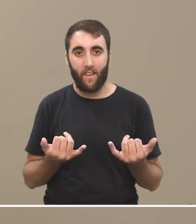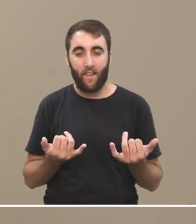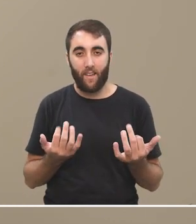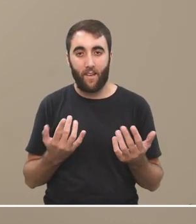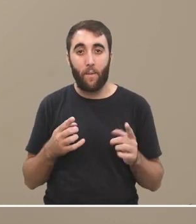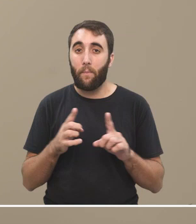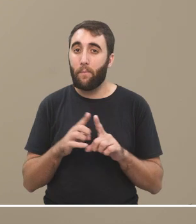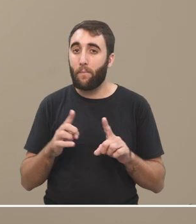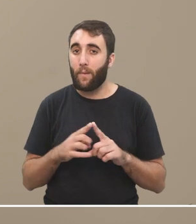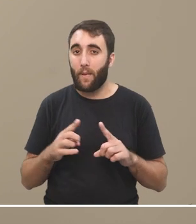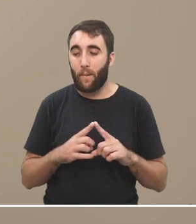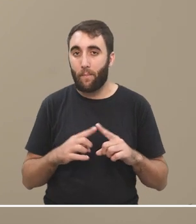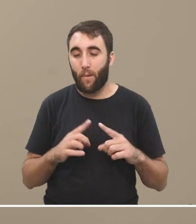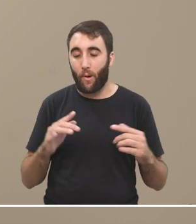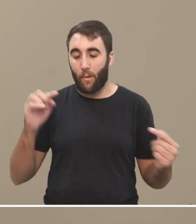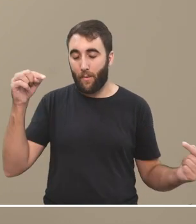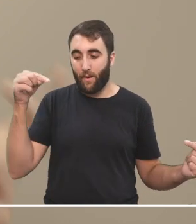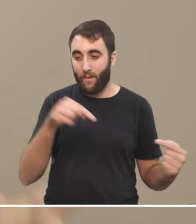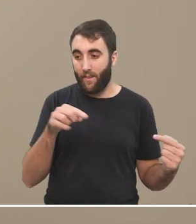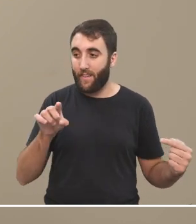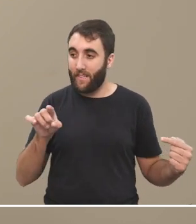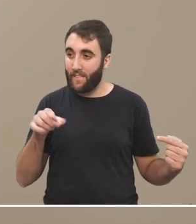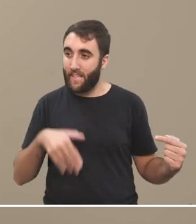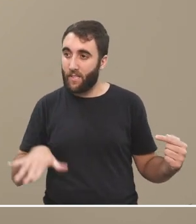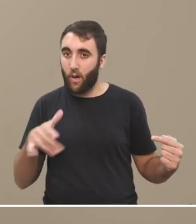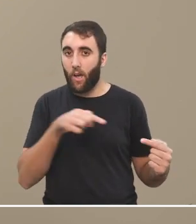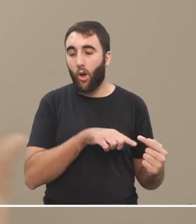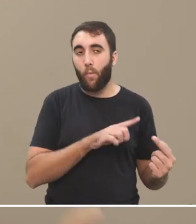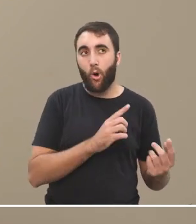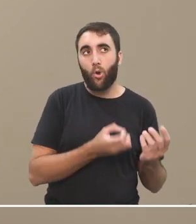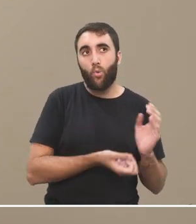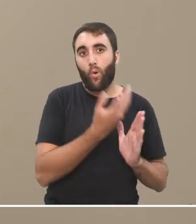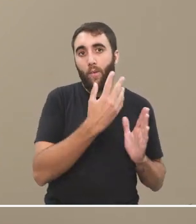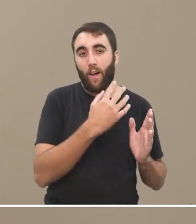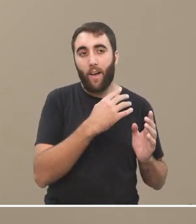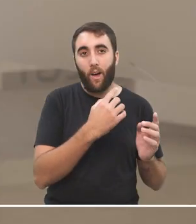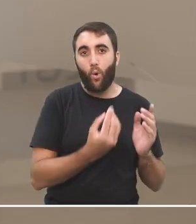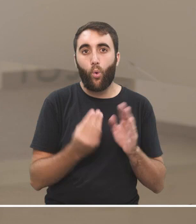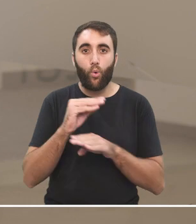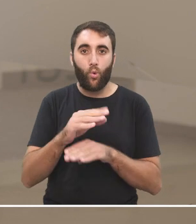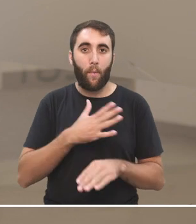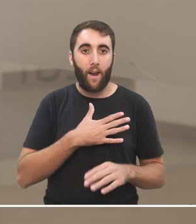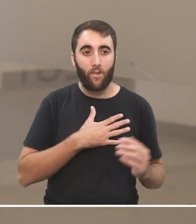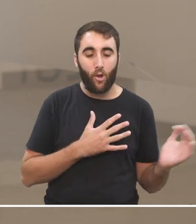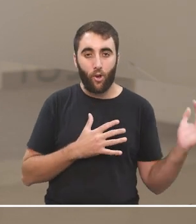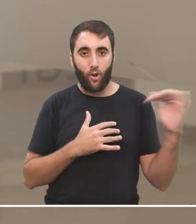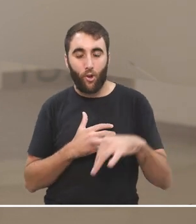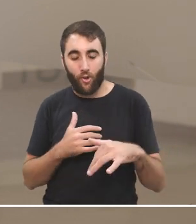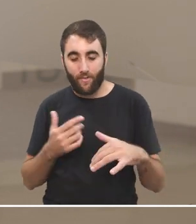el mismo, el contrapunto de los nativos es inmigrantes, nosotros seríamos inmigrantes digitales, y